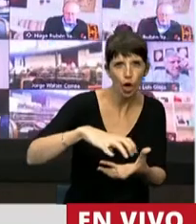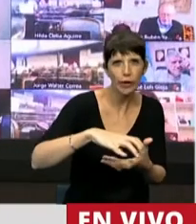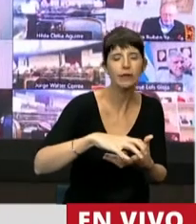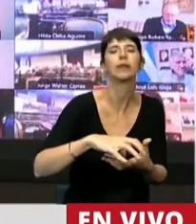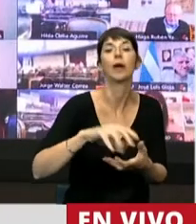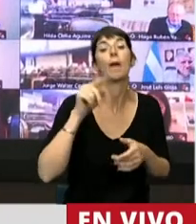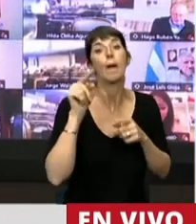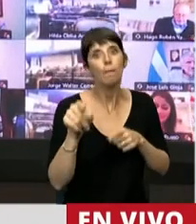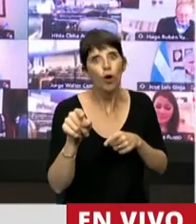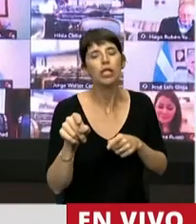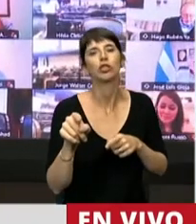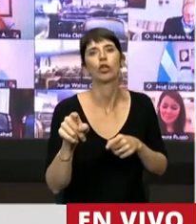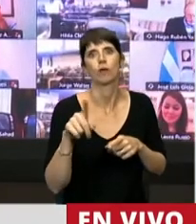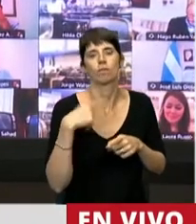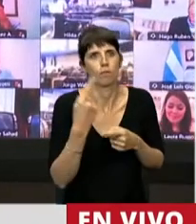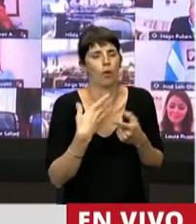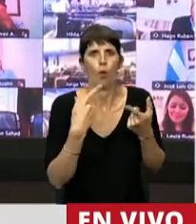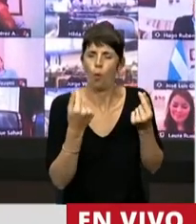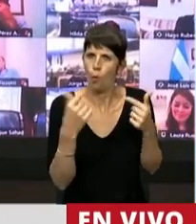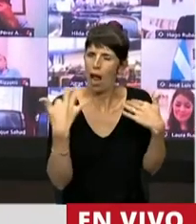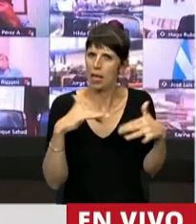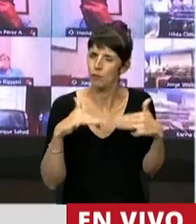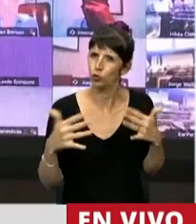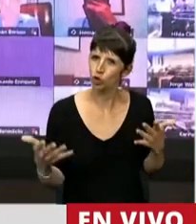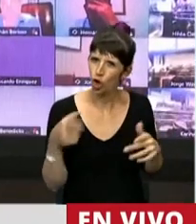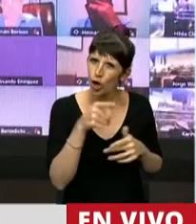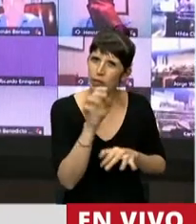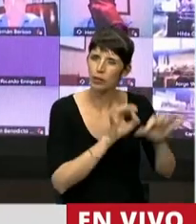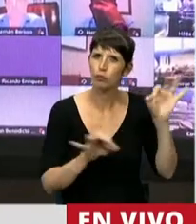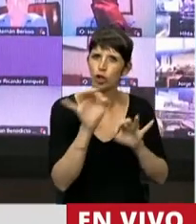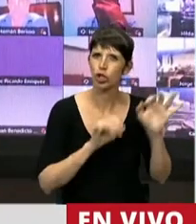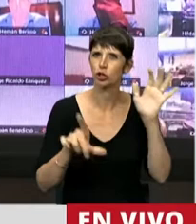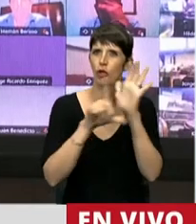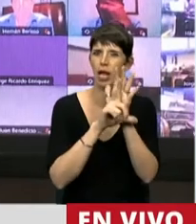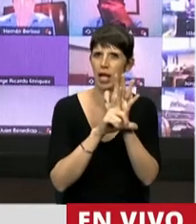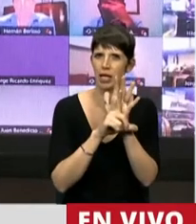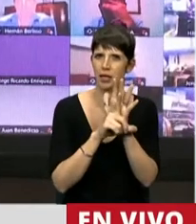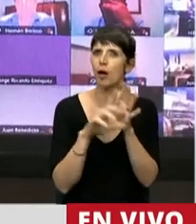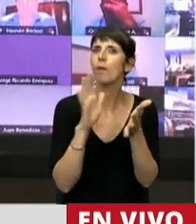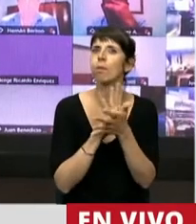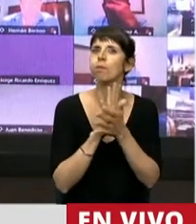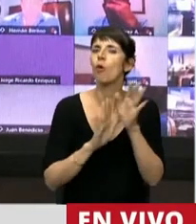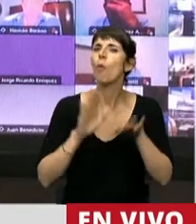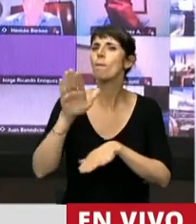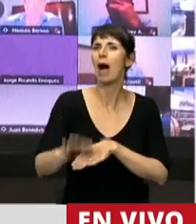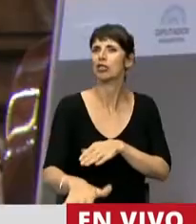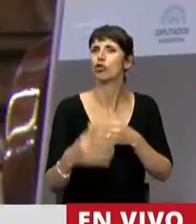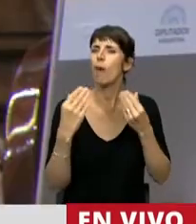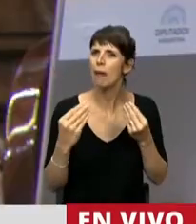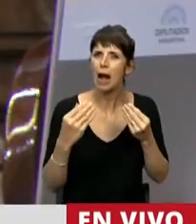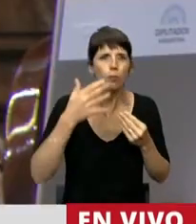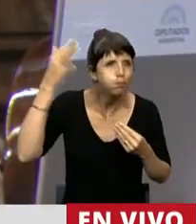proyecto sea un paso más hacia el